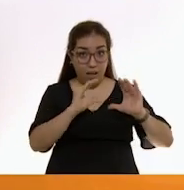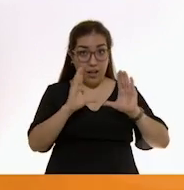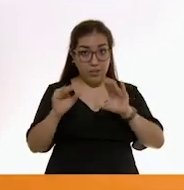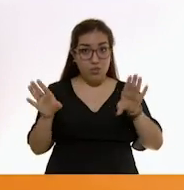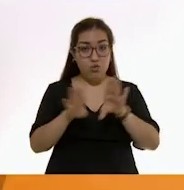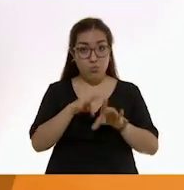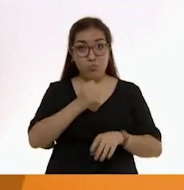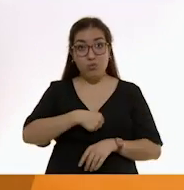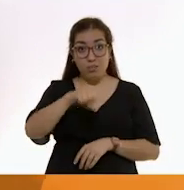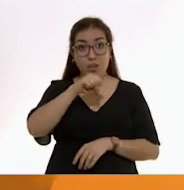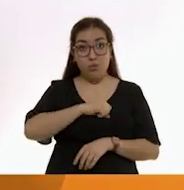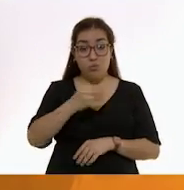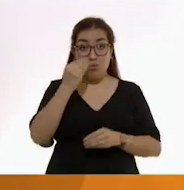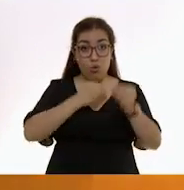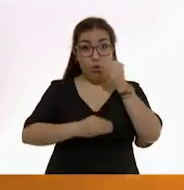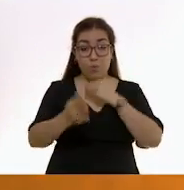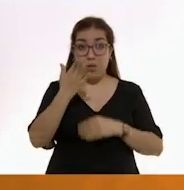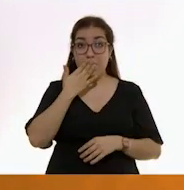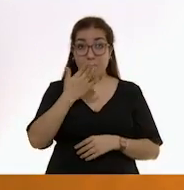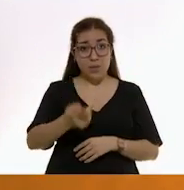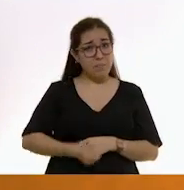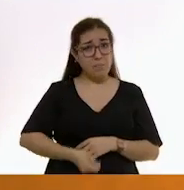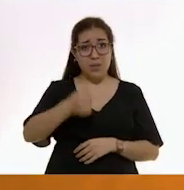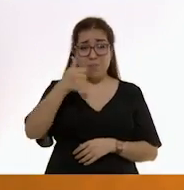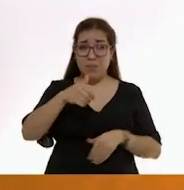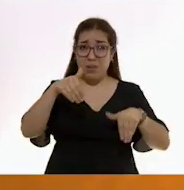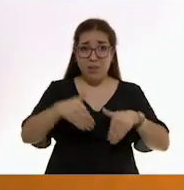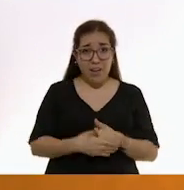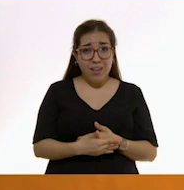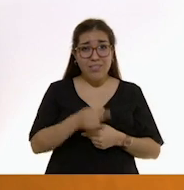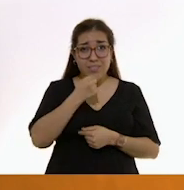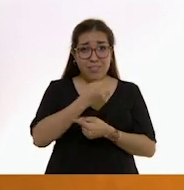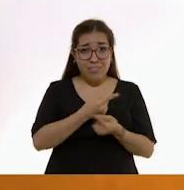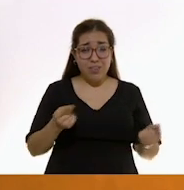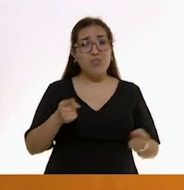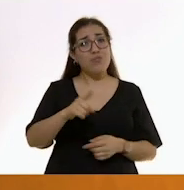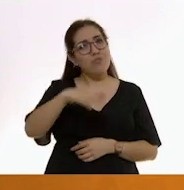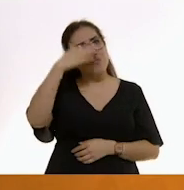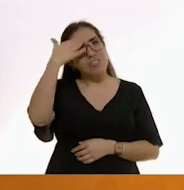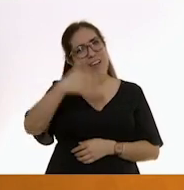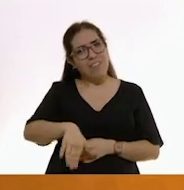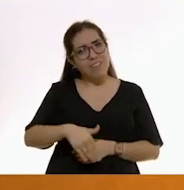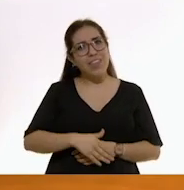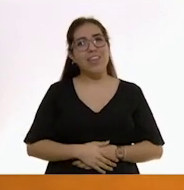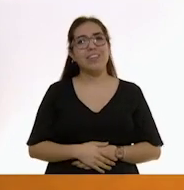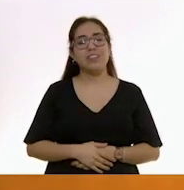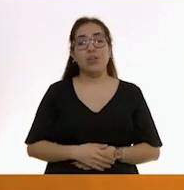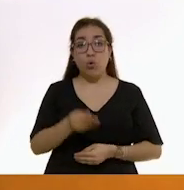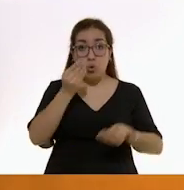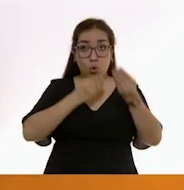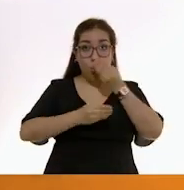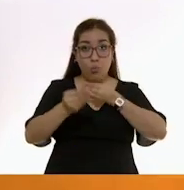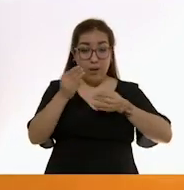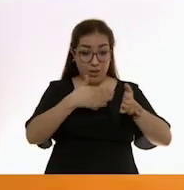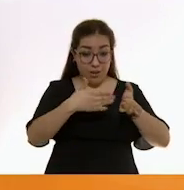correctamente desde la primera infancia? ¿Habías pensado que la hora de comer o preparar los alimentos fuera